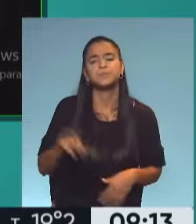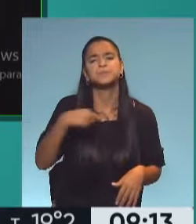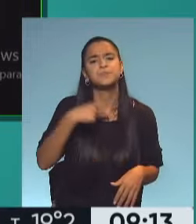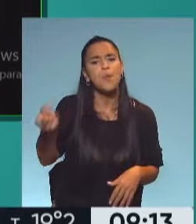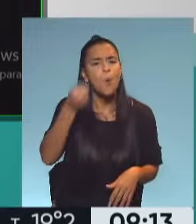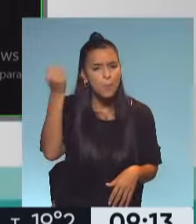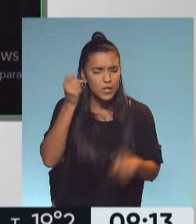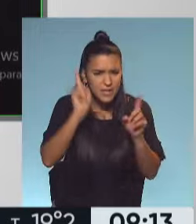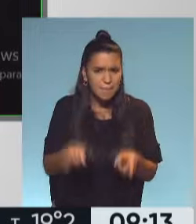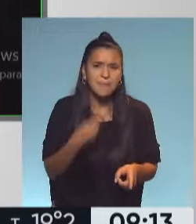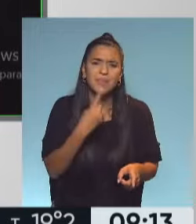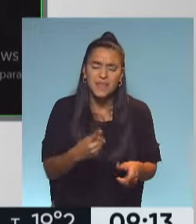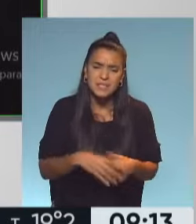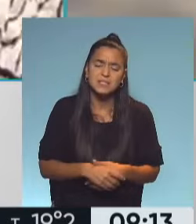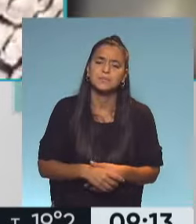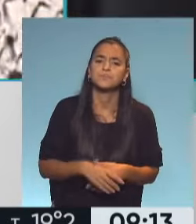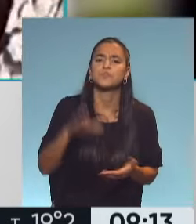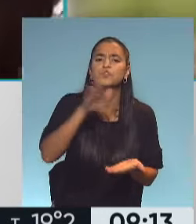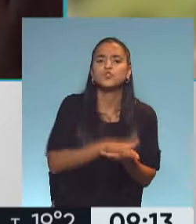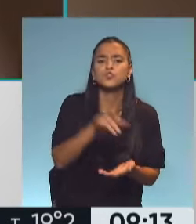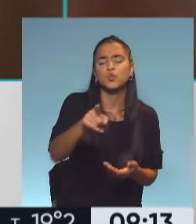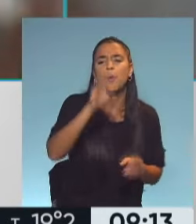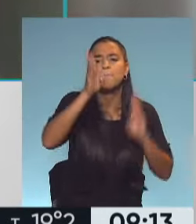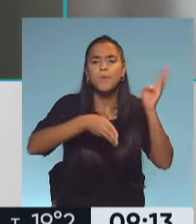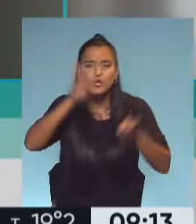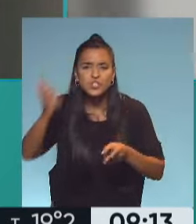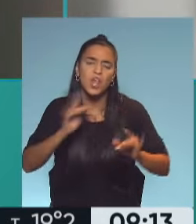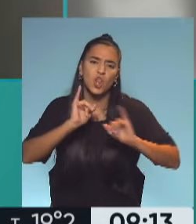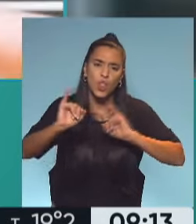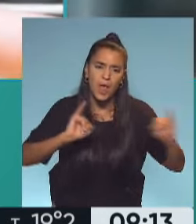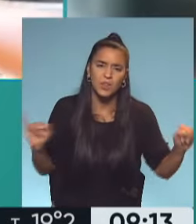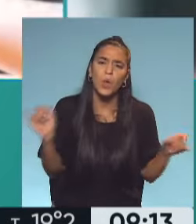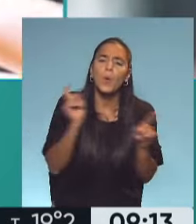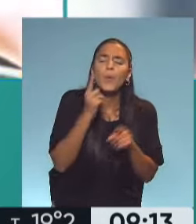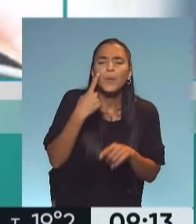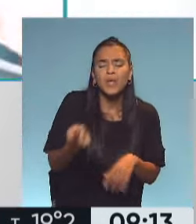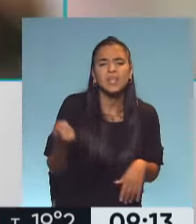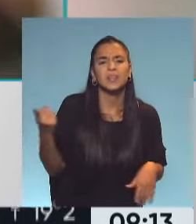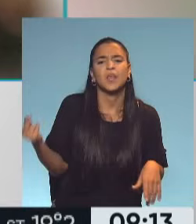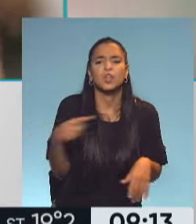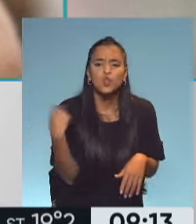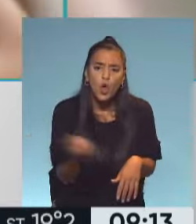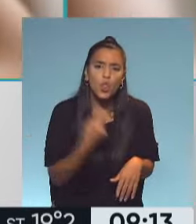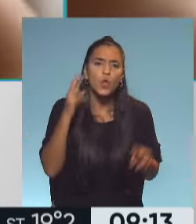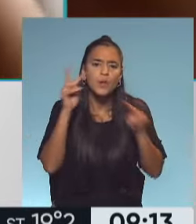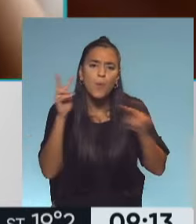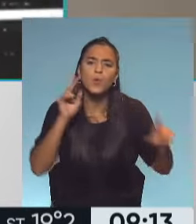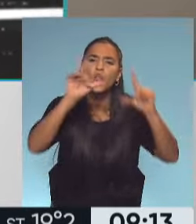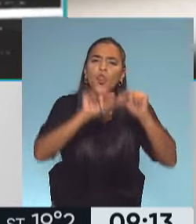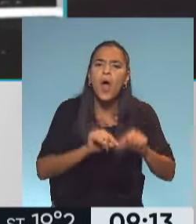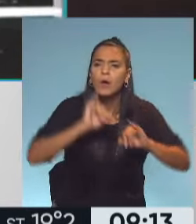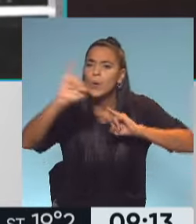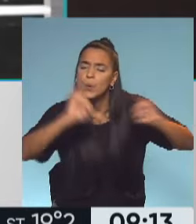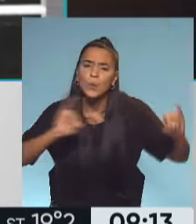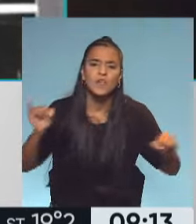qué importante también es hablar de los porcentuales, datos, que estamos todo el tiempo en los medios consumiendo este tipo de información,